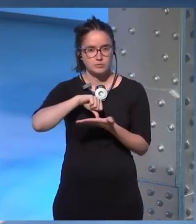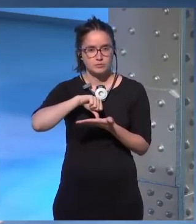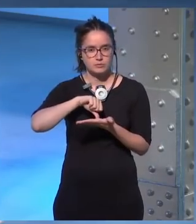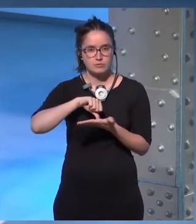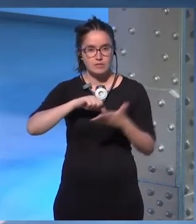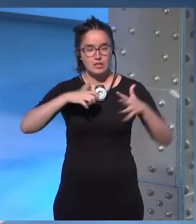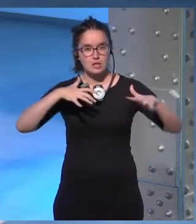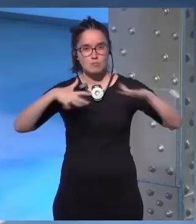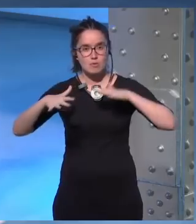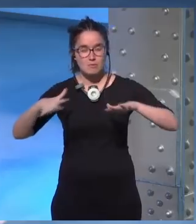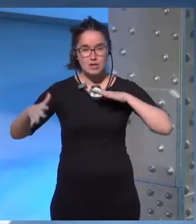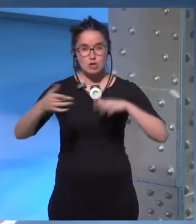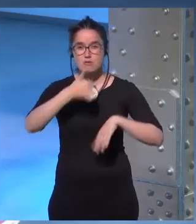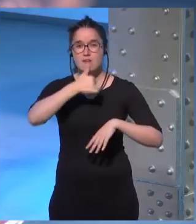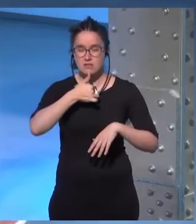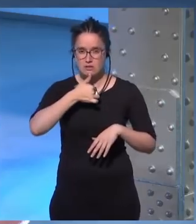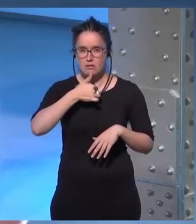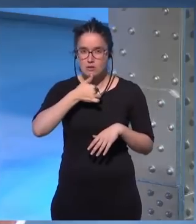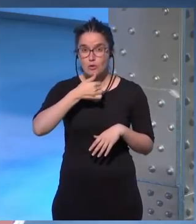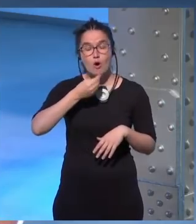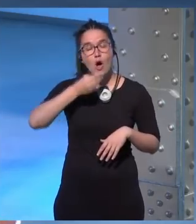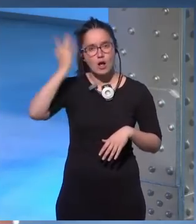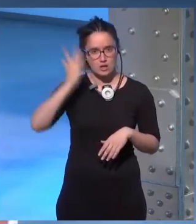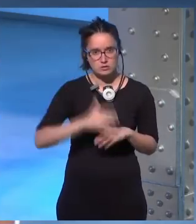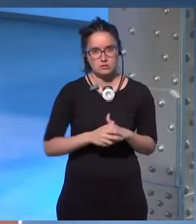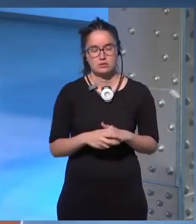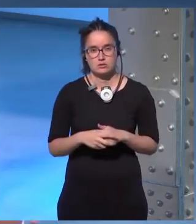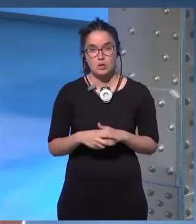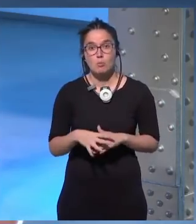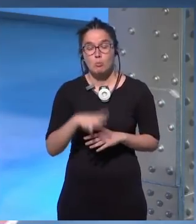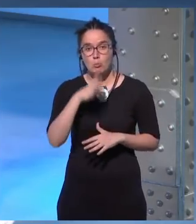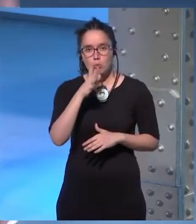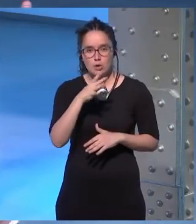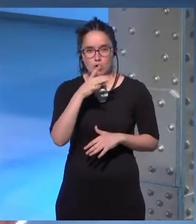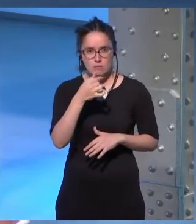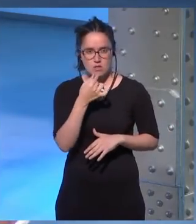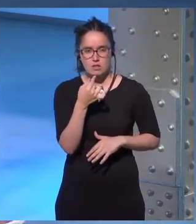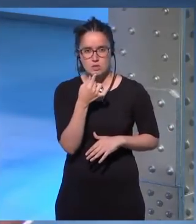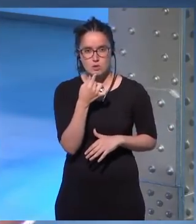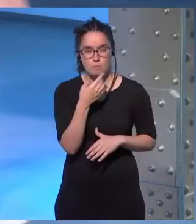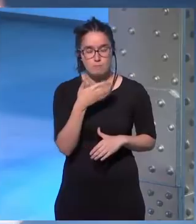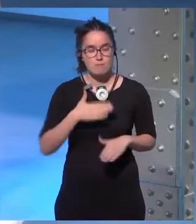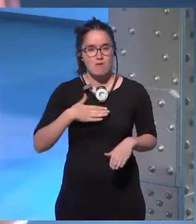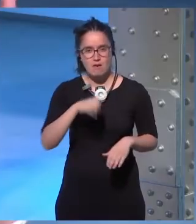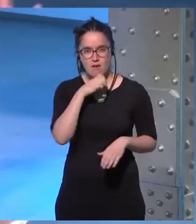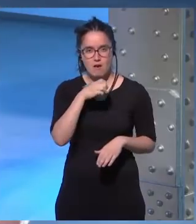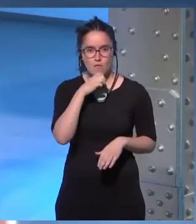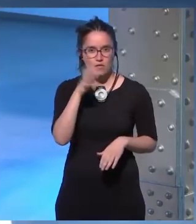y movimientos de resistencia me encantaría poder hacerla porque como ya he dicho mi abuela